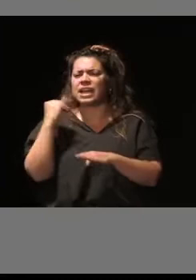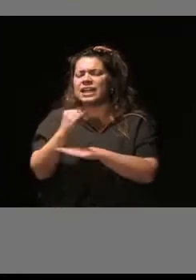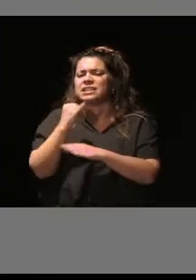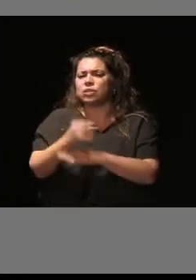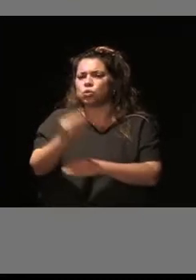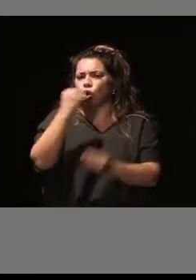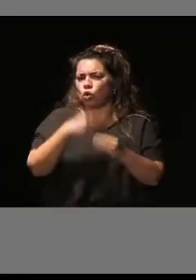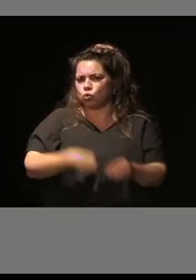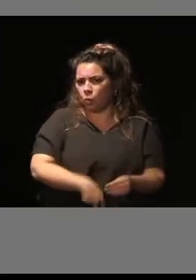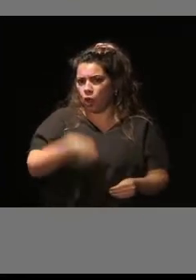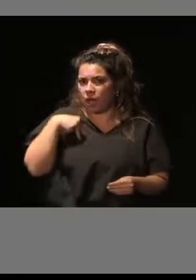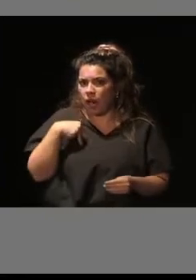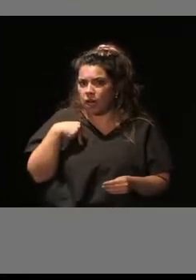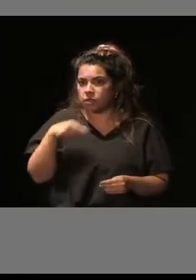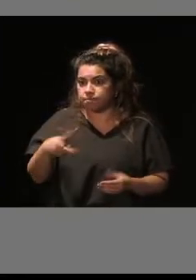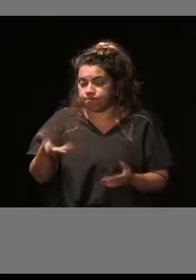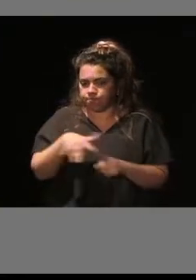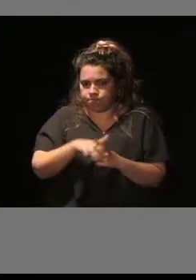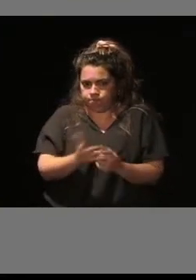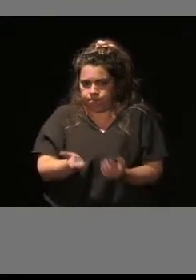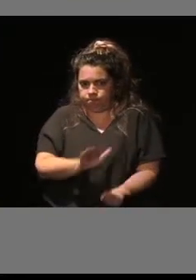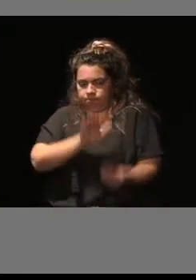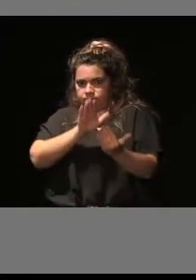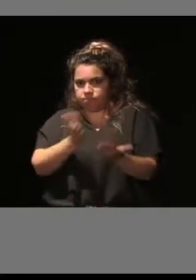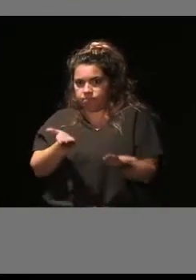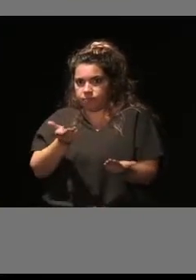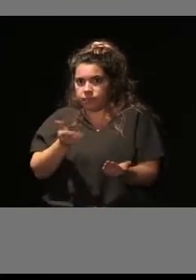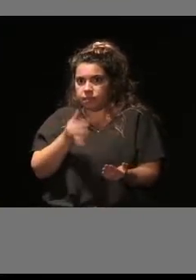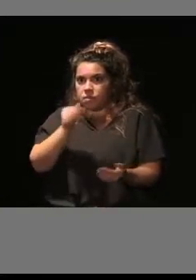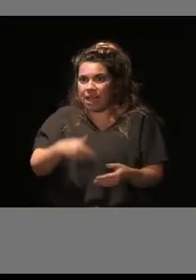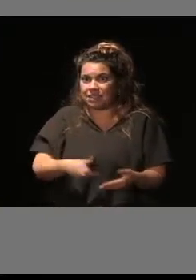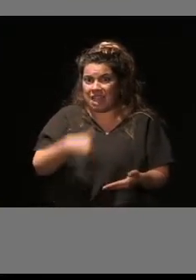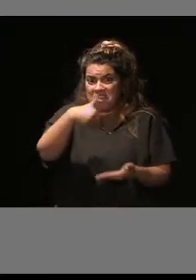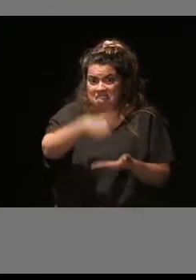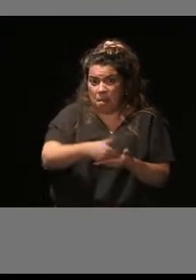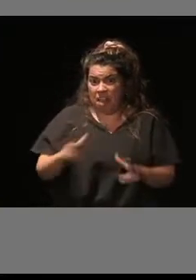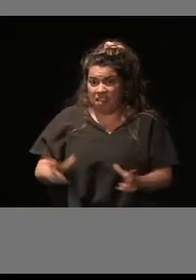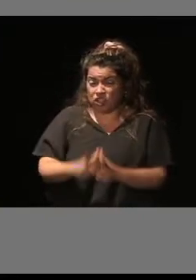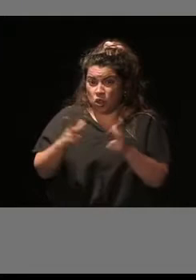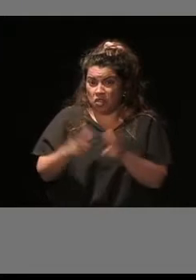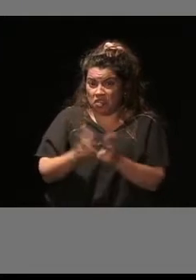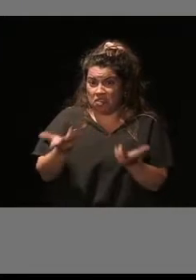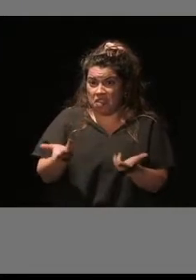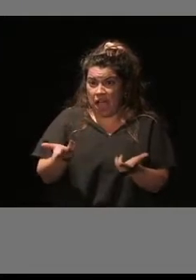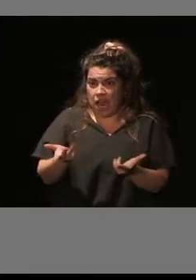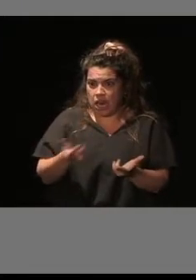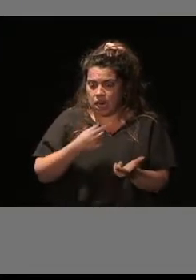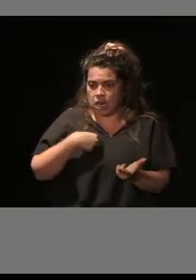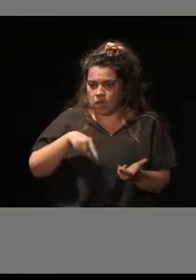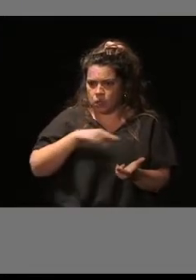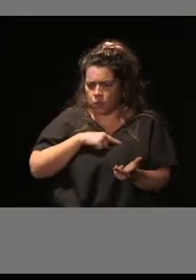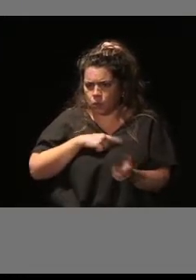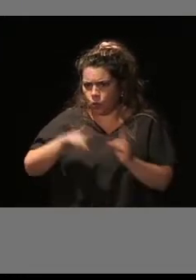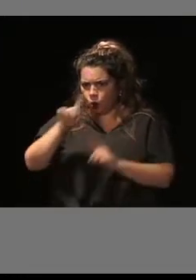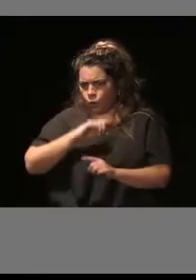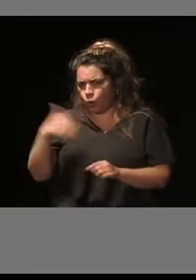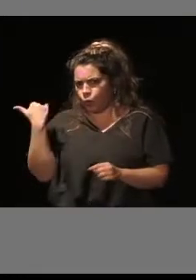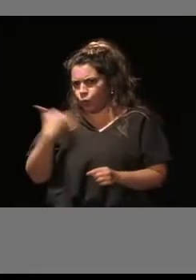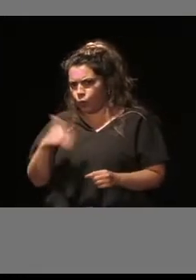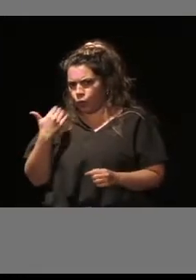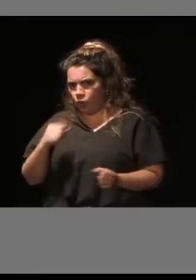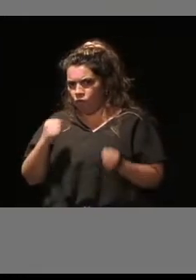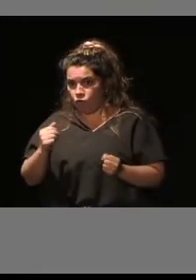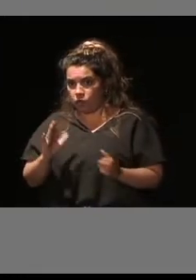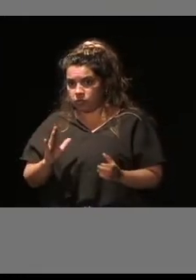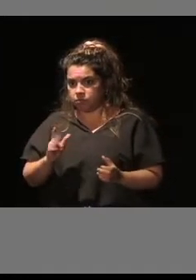a esta situación y frente a la creciente demanda social que ha habido, pues ha hecho eco de este problema y